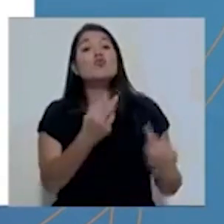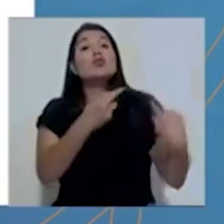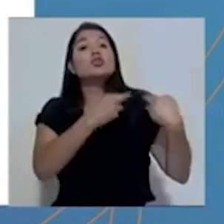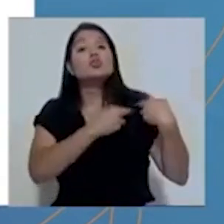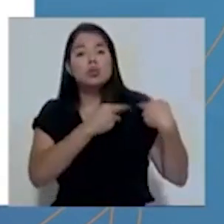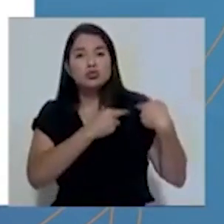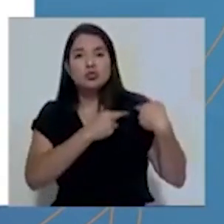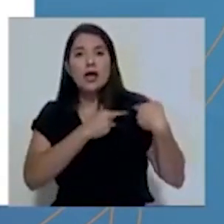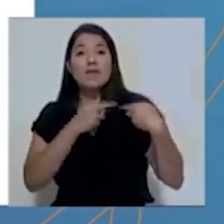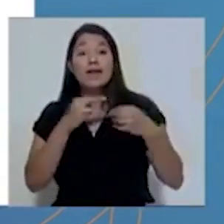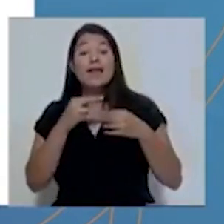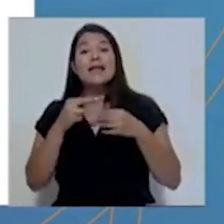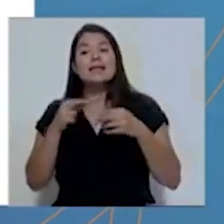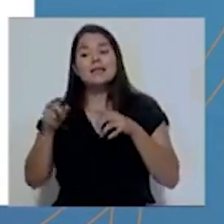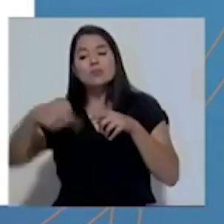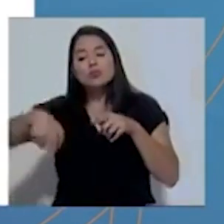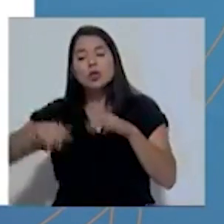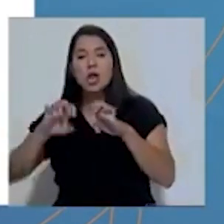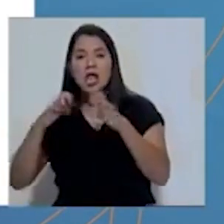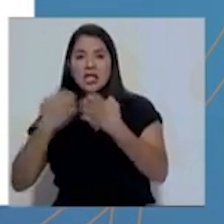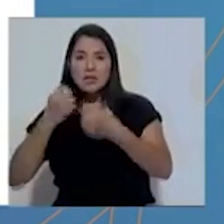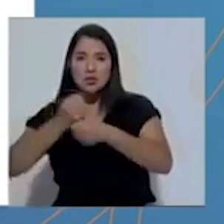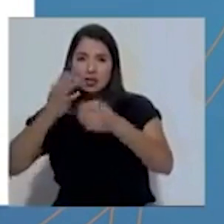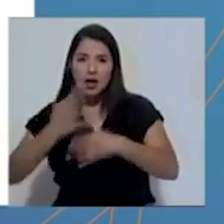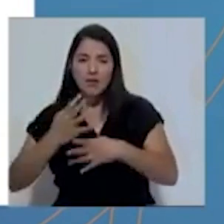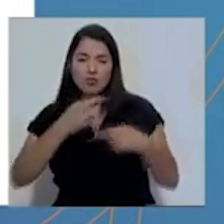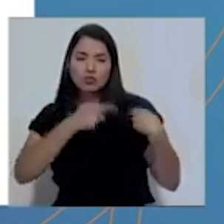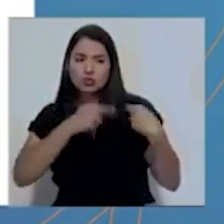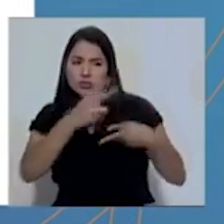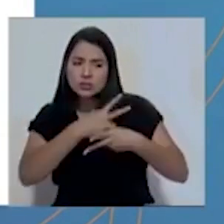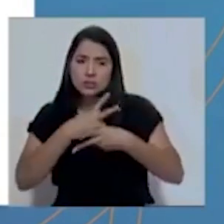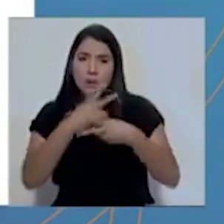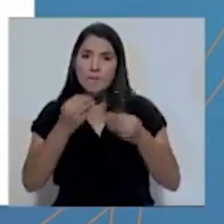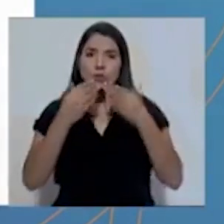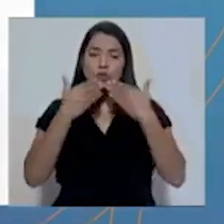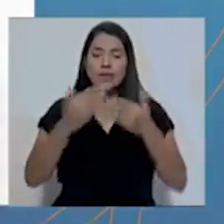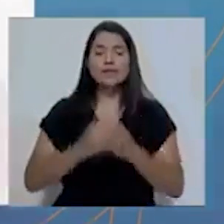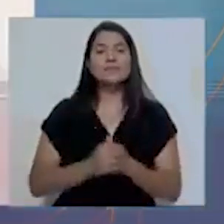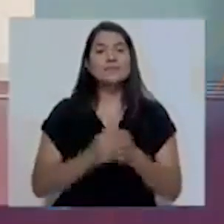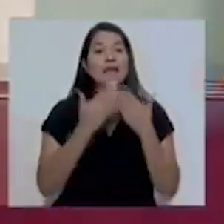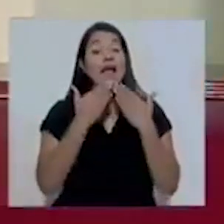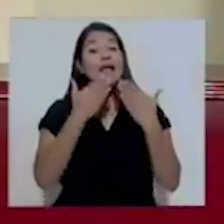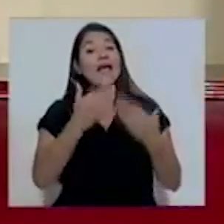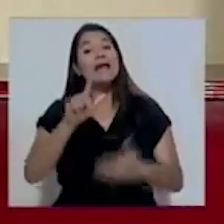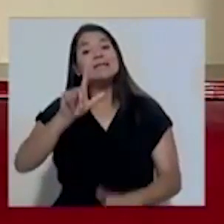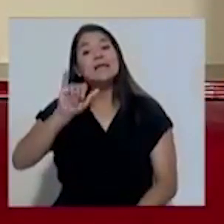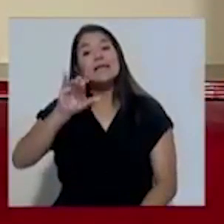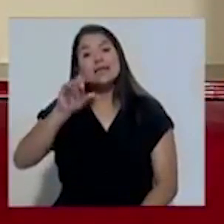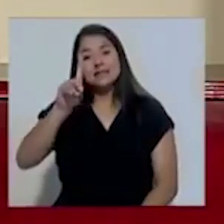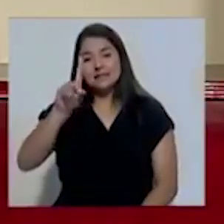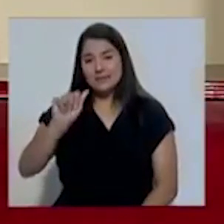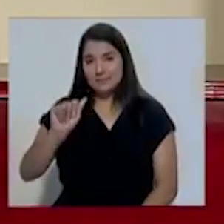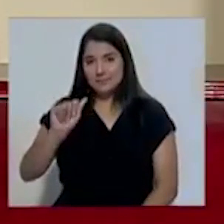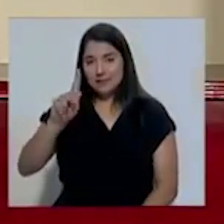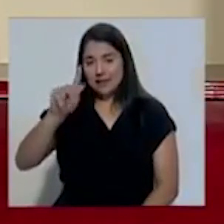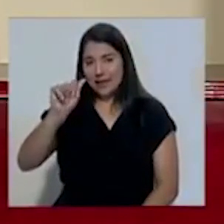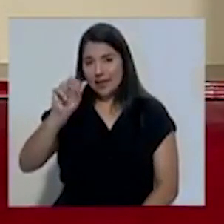competentes de esta materia. Muchas gracias. Muchísimas gracias a la licenciada